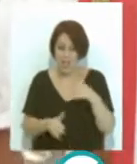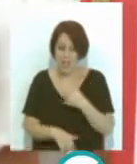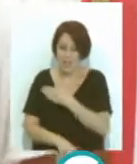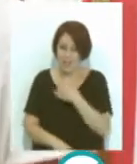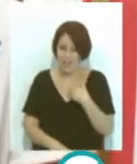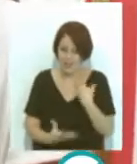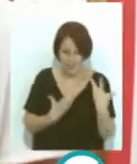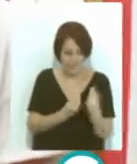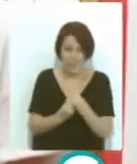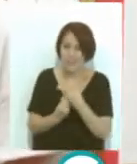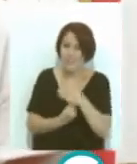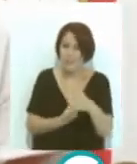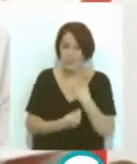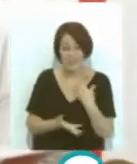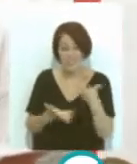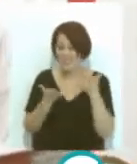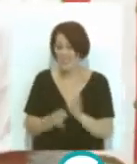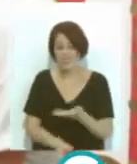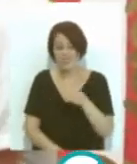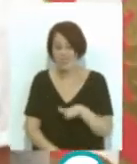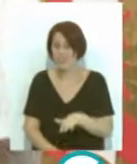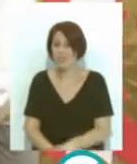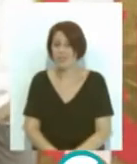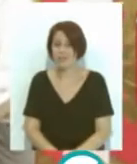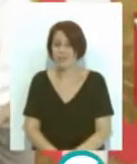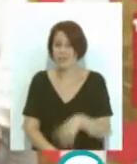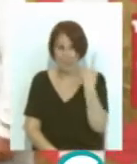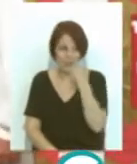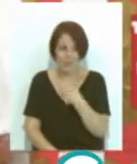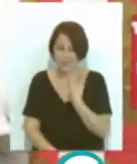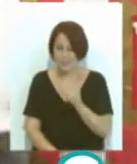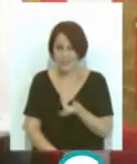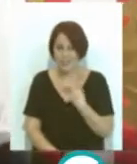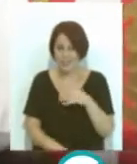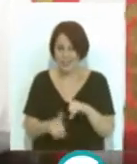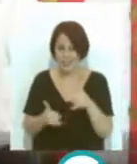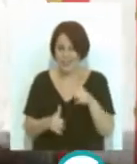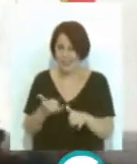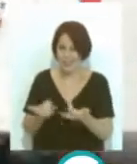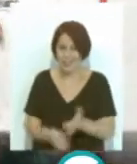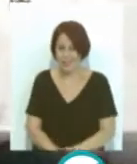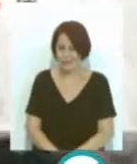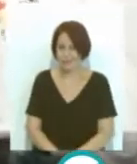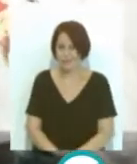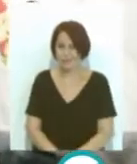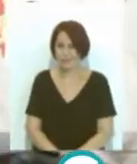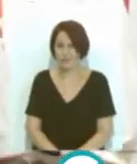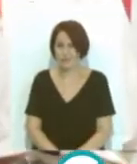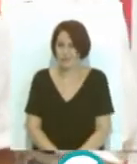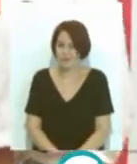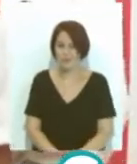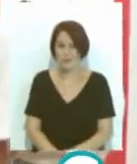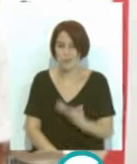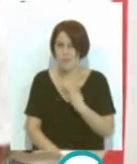adelante para estar con ellos A mí me encantan los niños pequeñitos Para ver la carita que tienen con las marionetas Eso es vamos